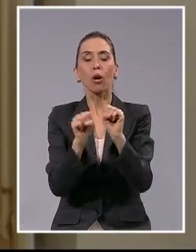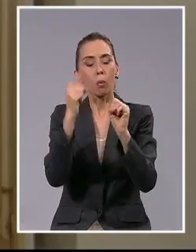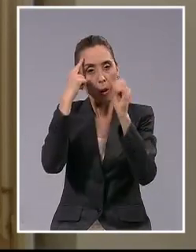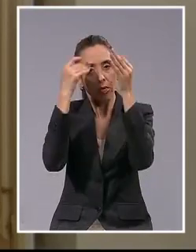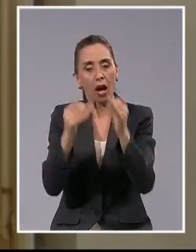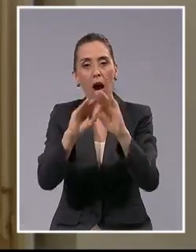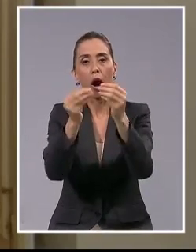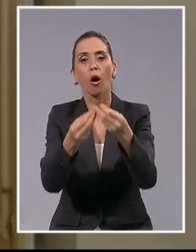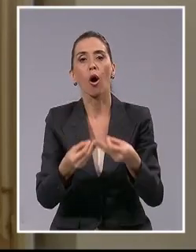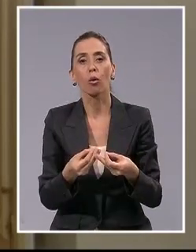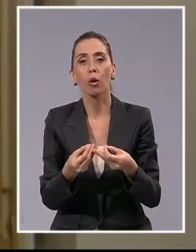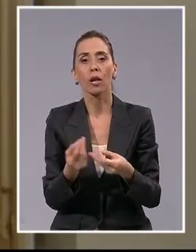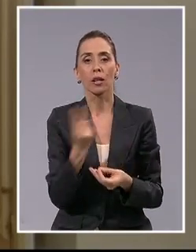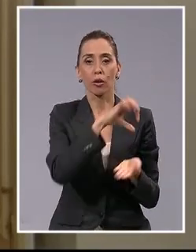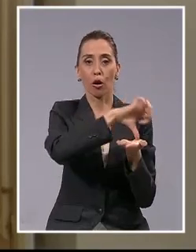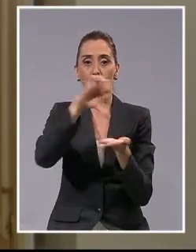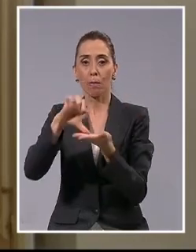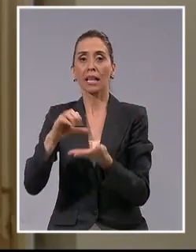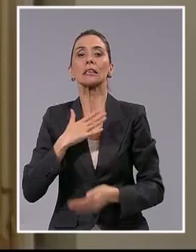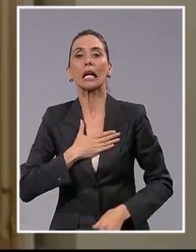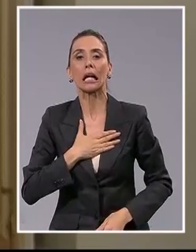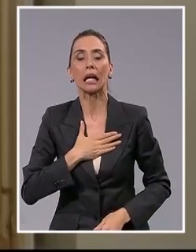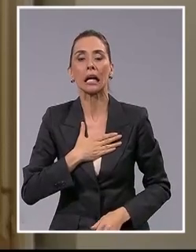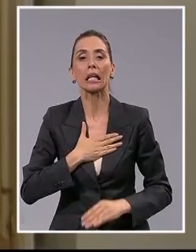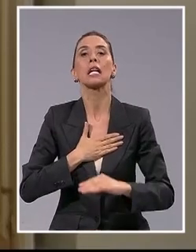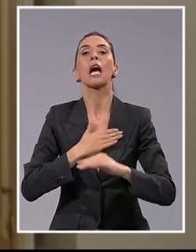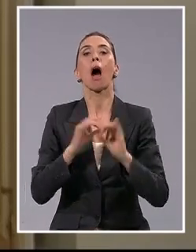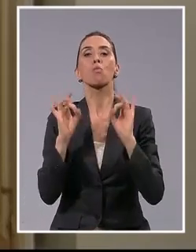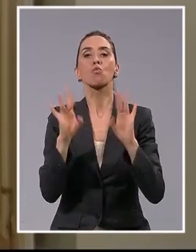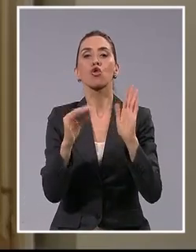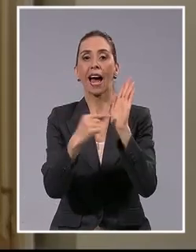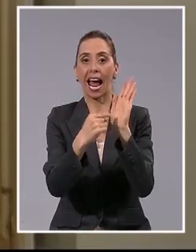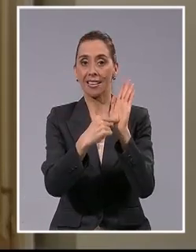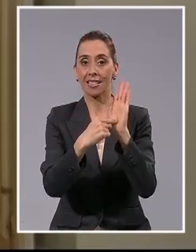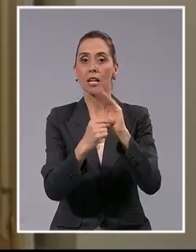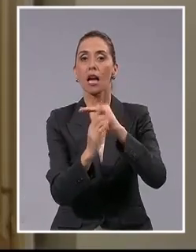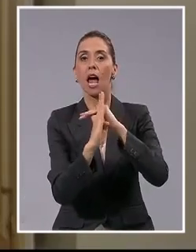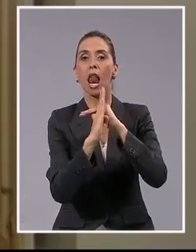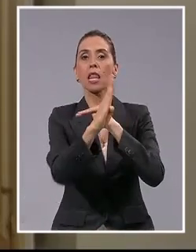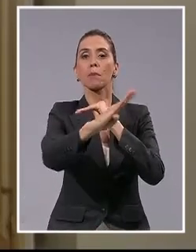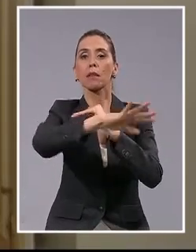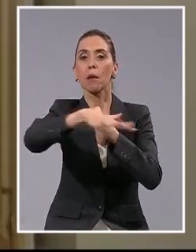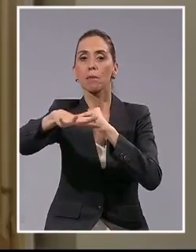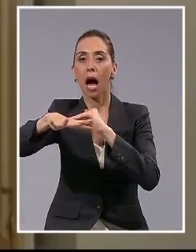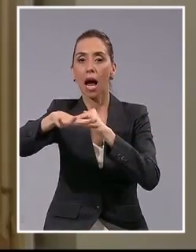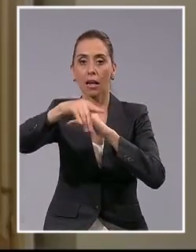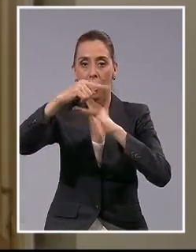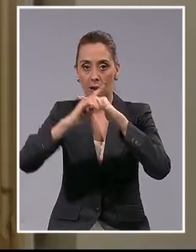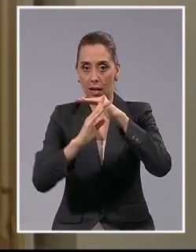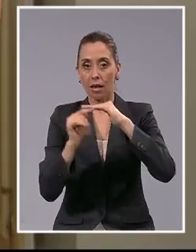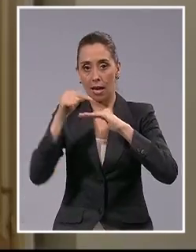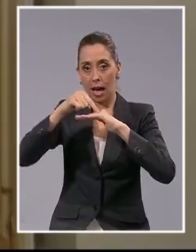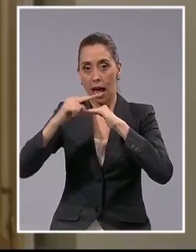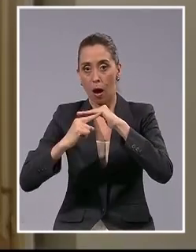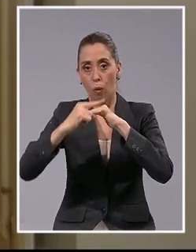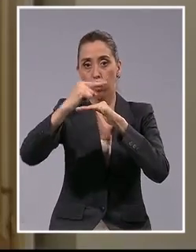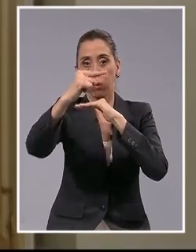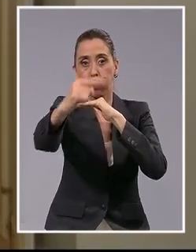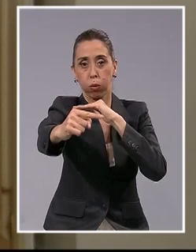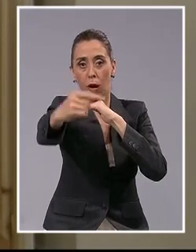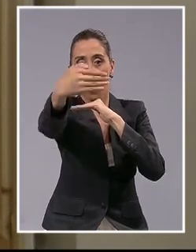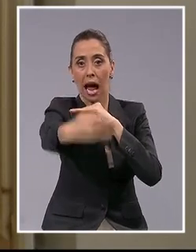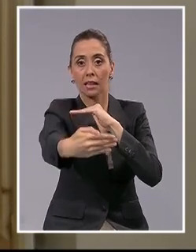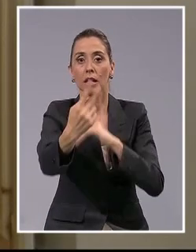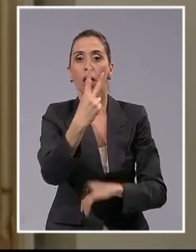que la voluntad de las partes fuera a fijar el límite marítimo a través del paralelo hasta las 200 millas.